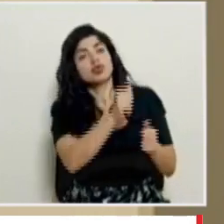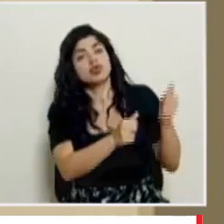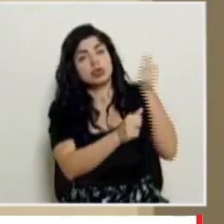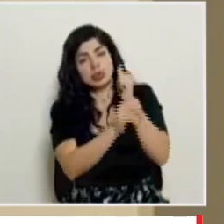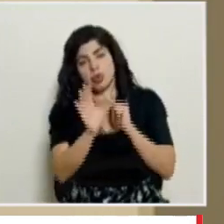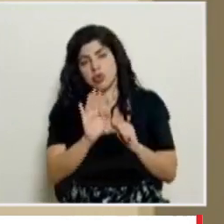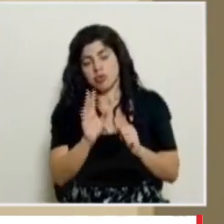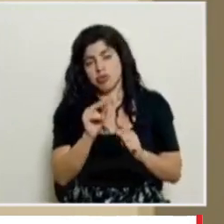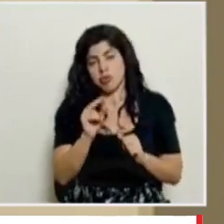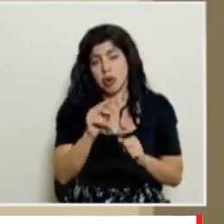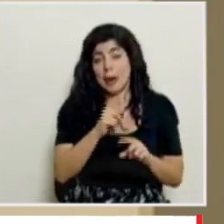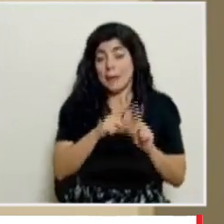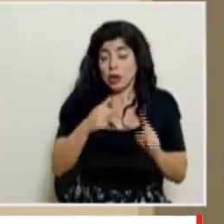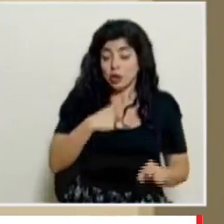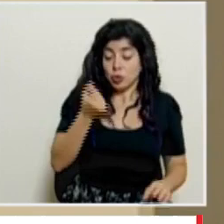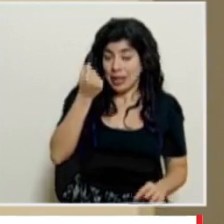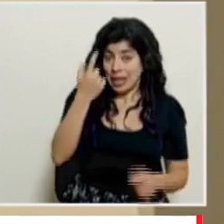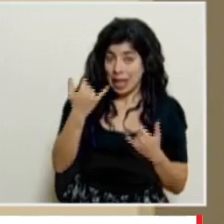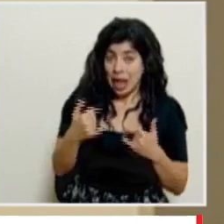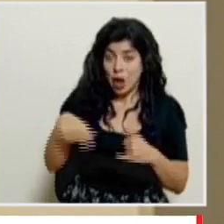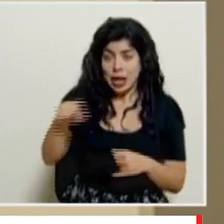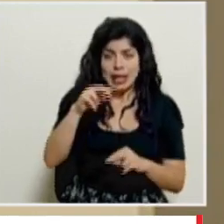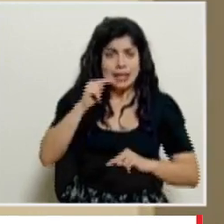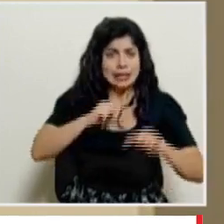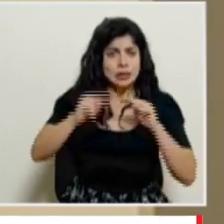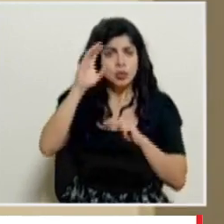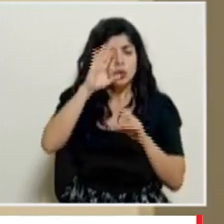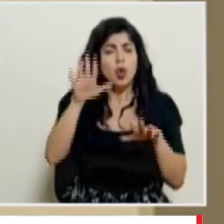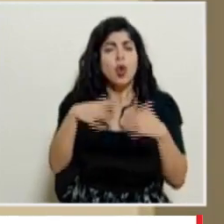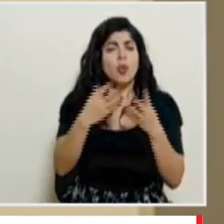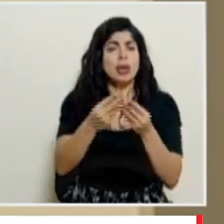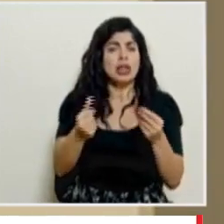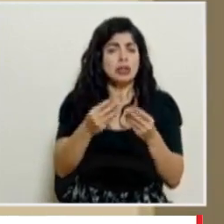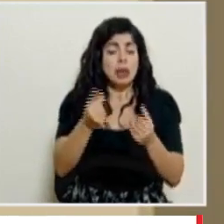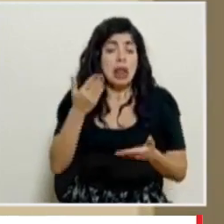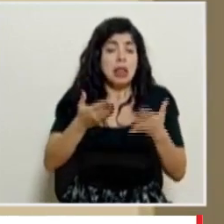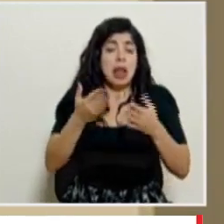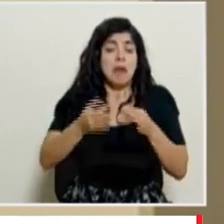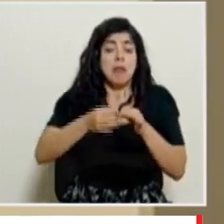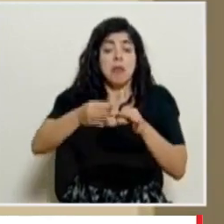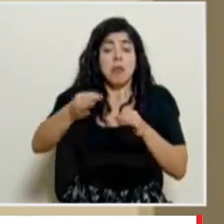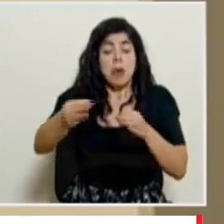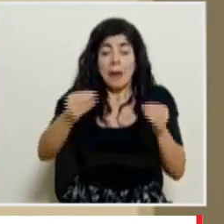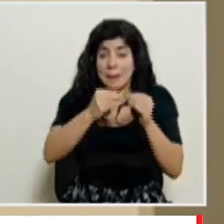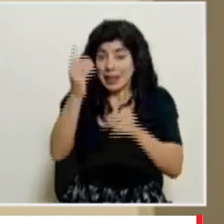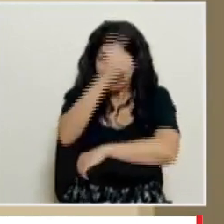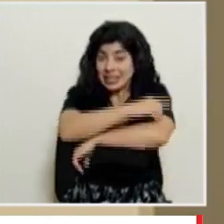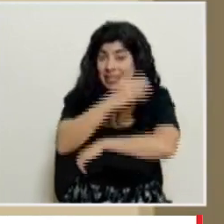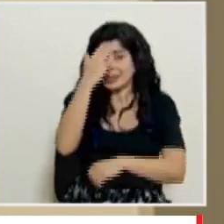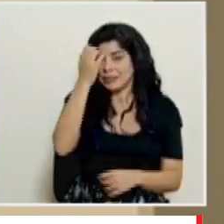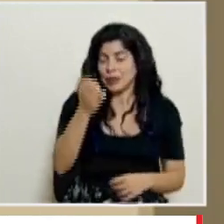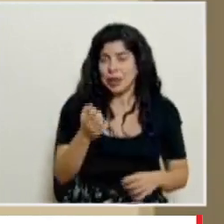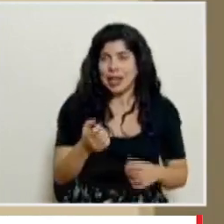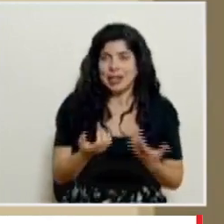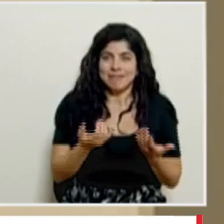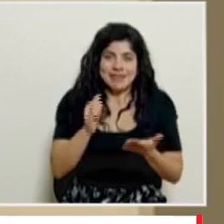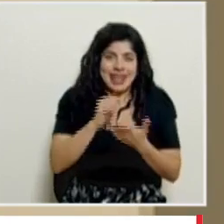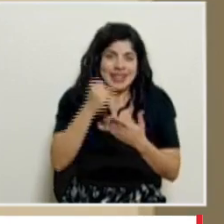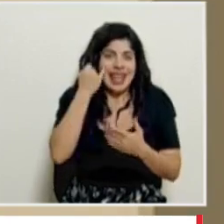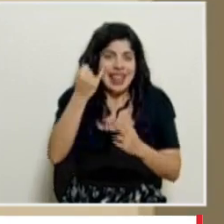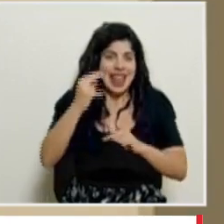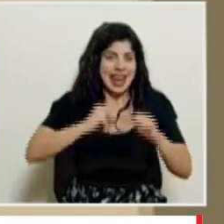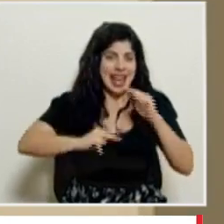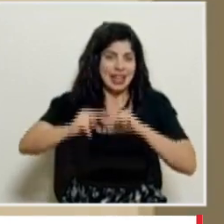tengo entendido que están negociando están resolviendo los asuntos puede que esto se prolongue varios días porque no de eso se trata las